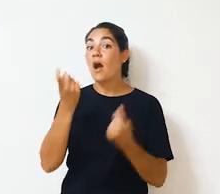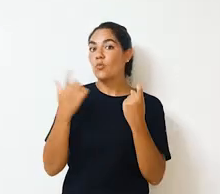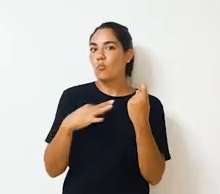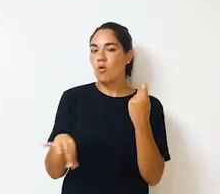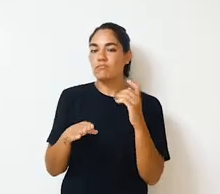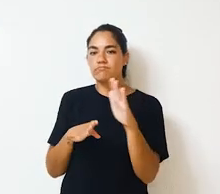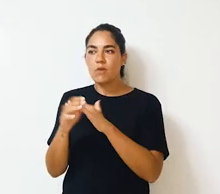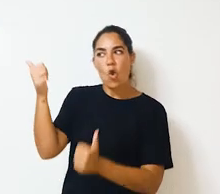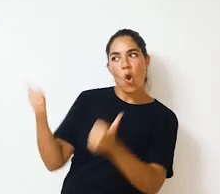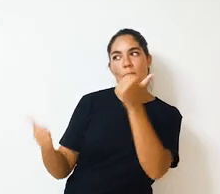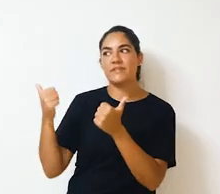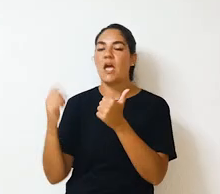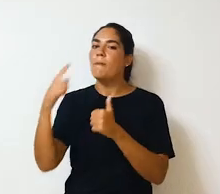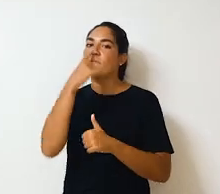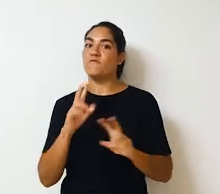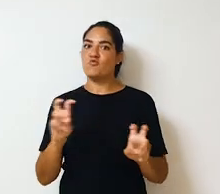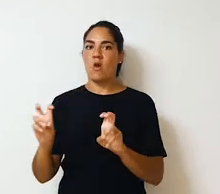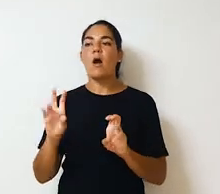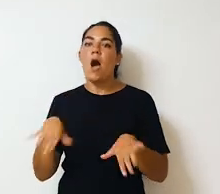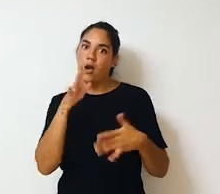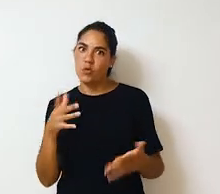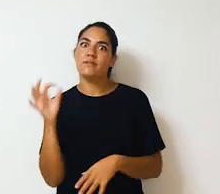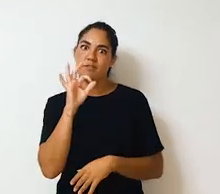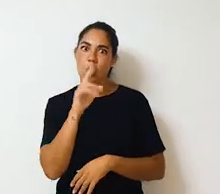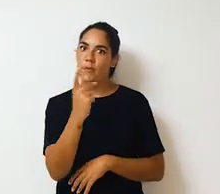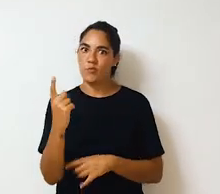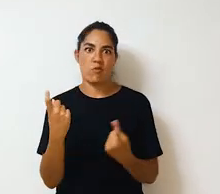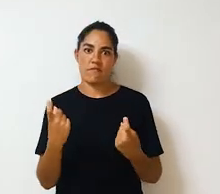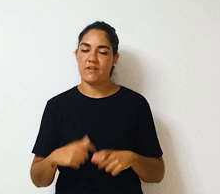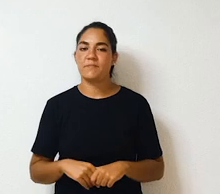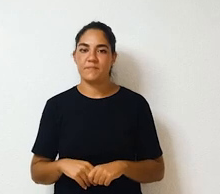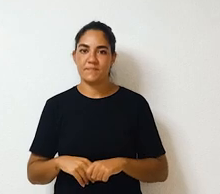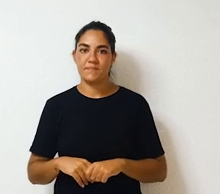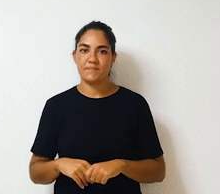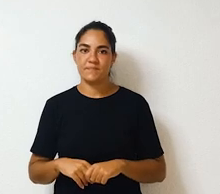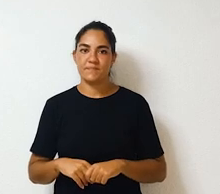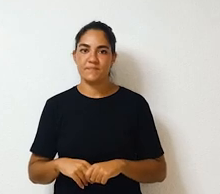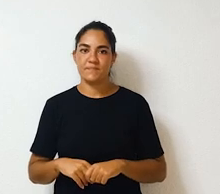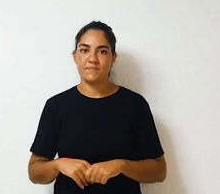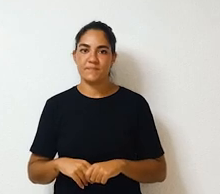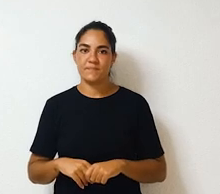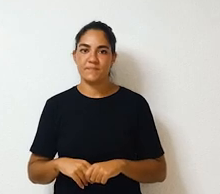Con este Máster los alumnos pueden competir mejor en los nuevos perfiles profesionales que necesitan los medios en el siglo XXI.